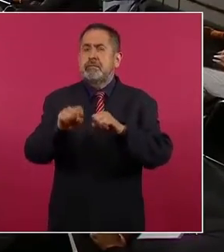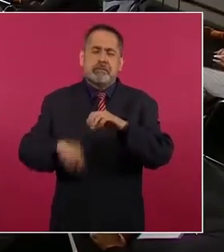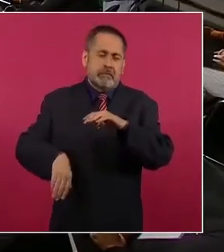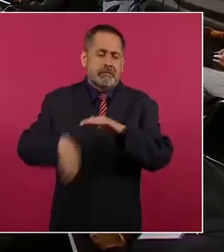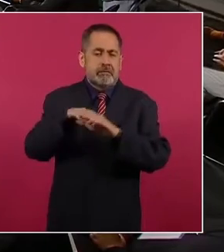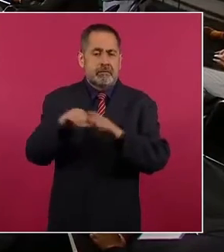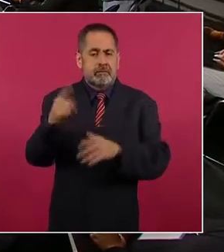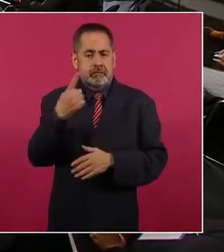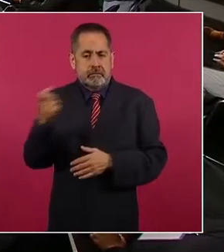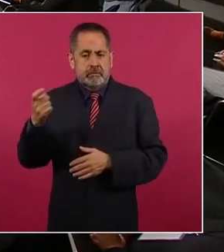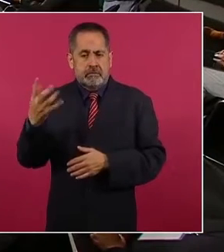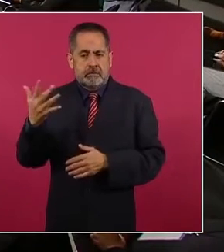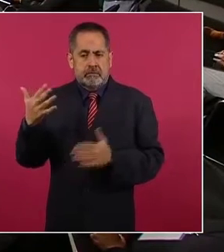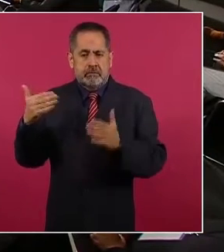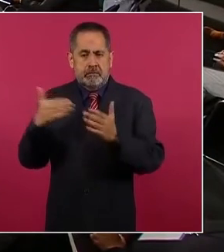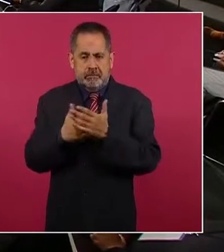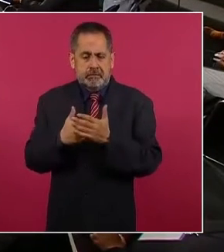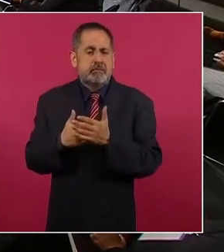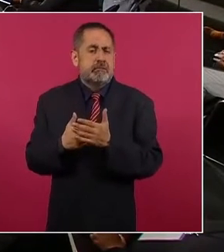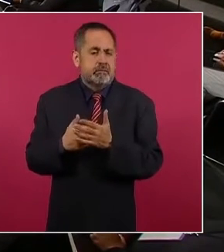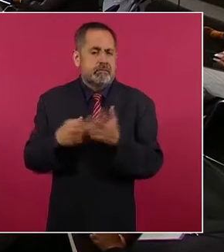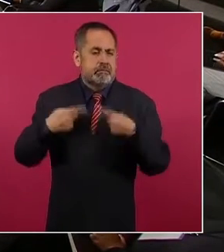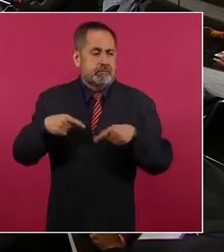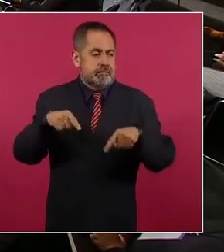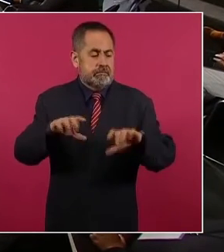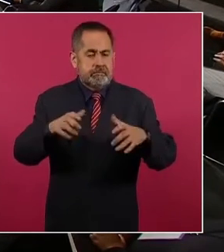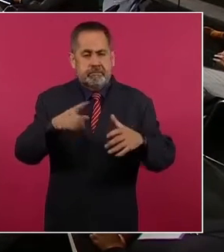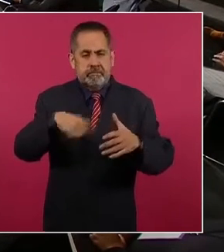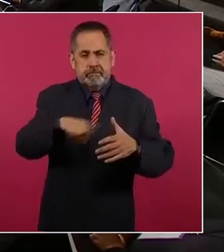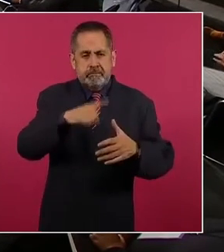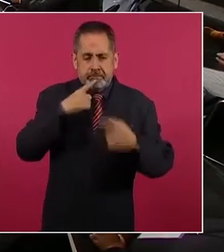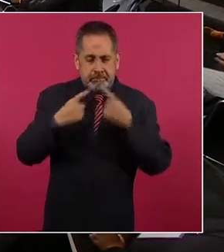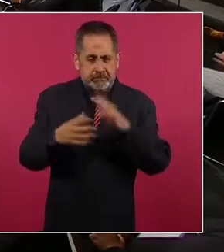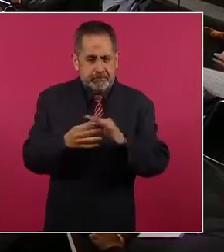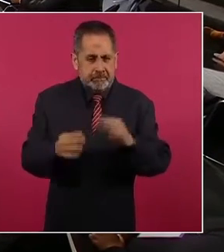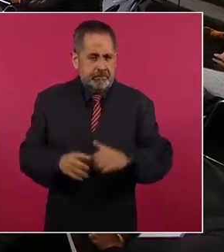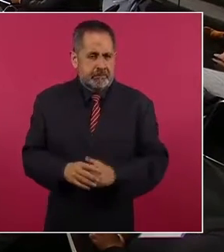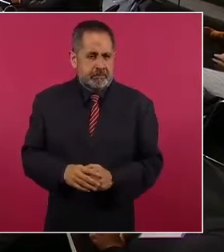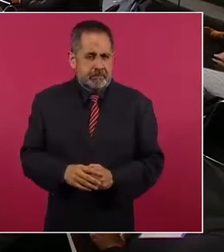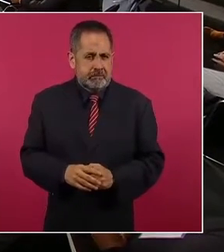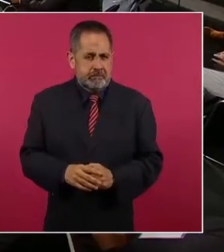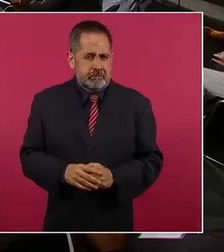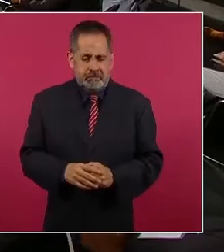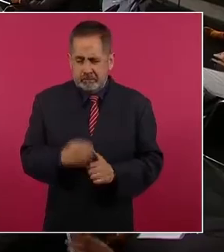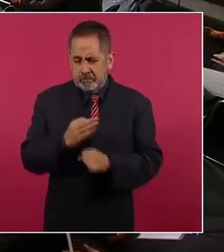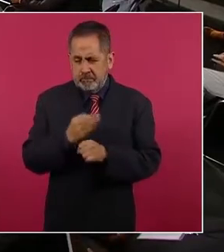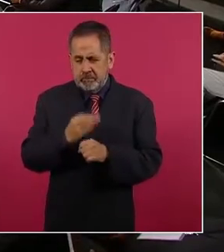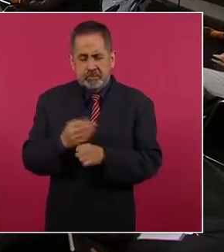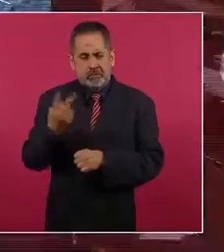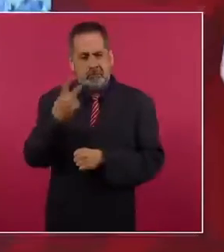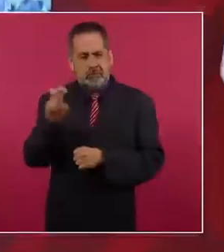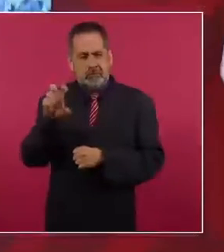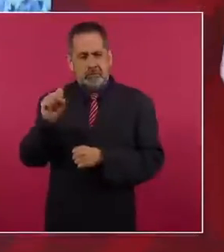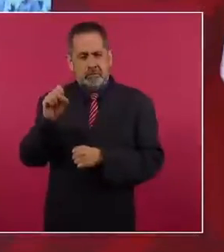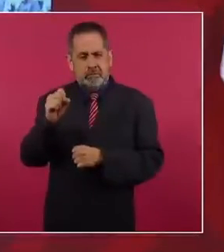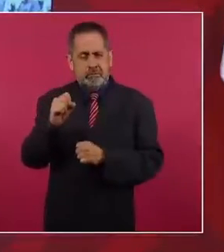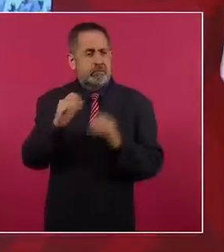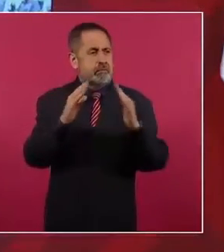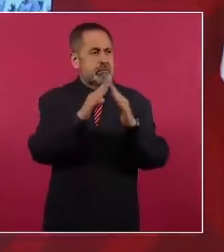elementos. Ahora tenemos terminados como 260 cuarteles.